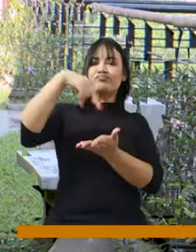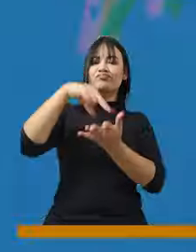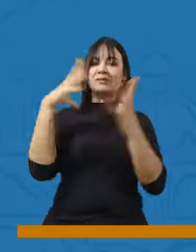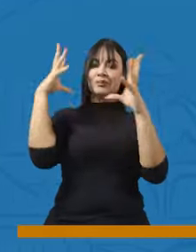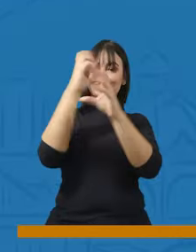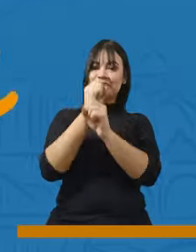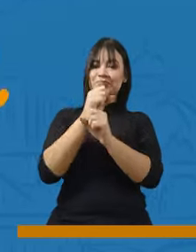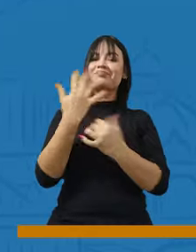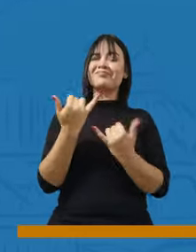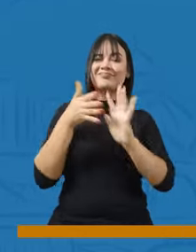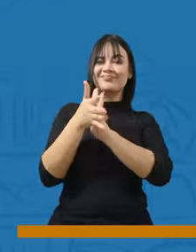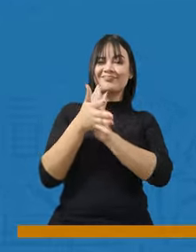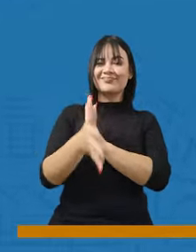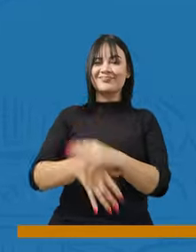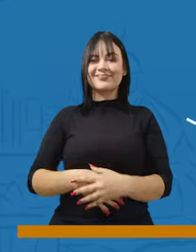por qué.